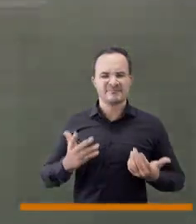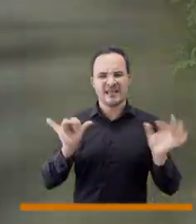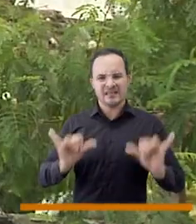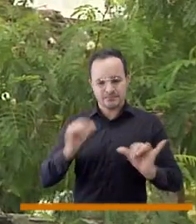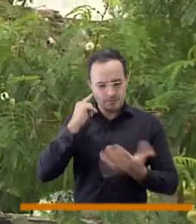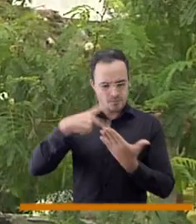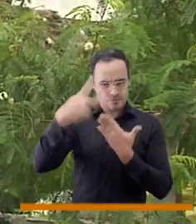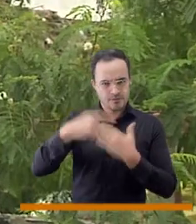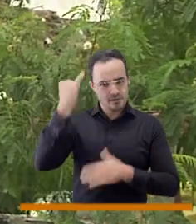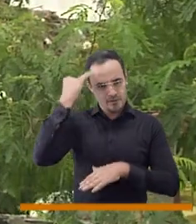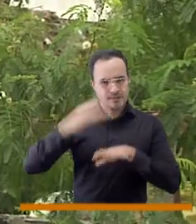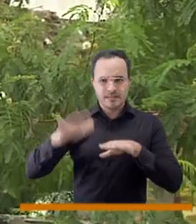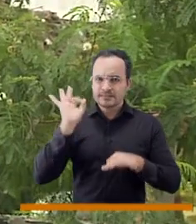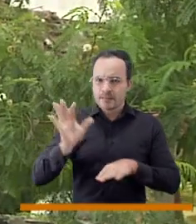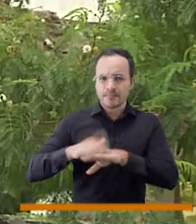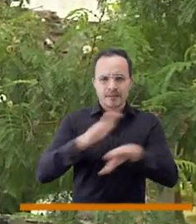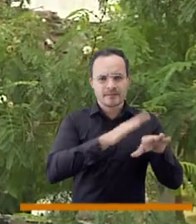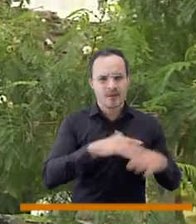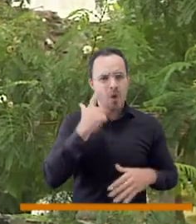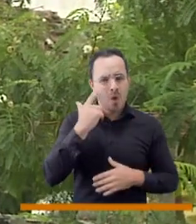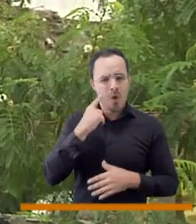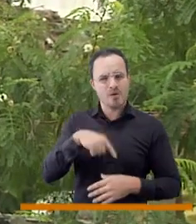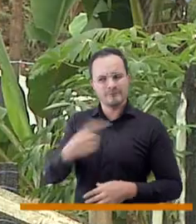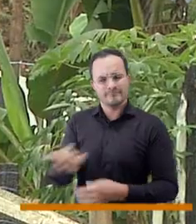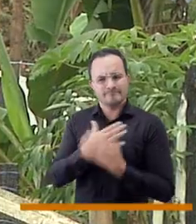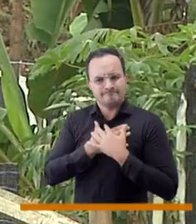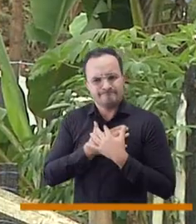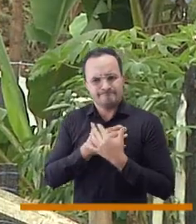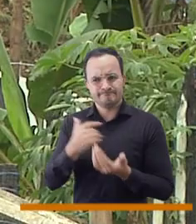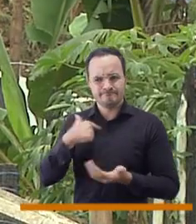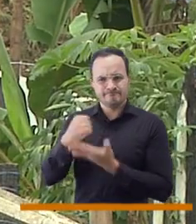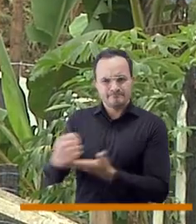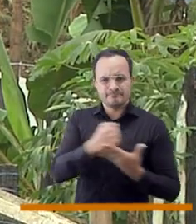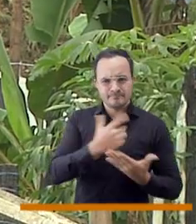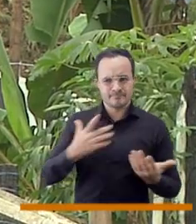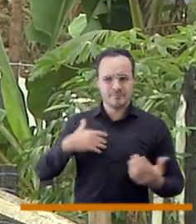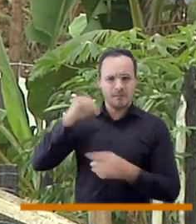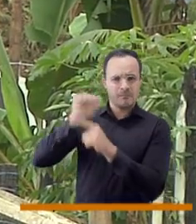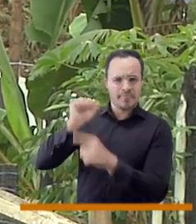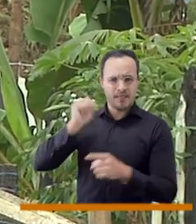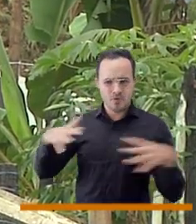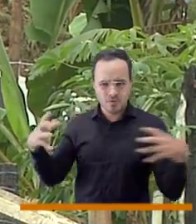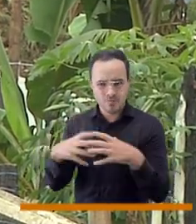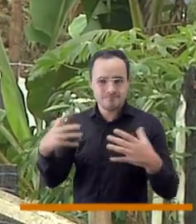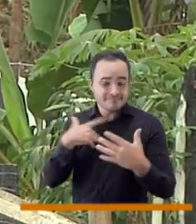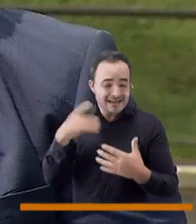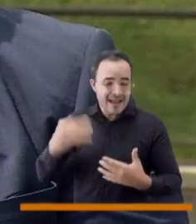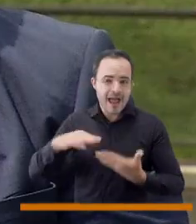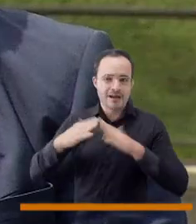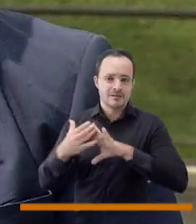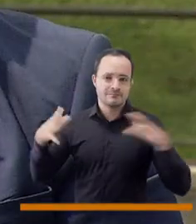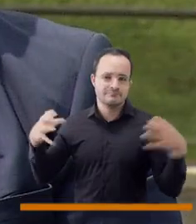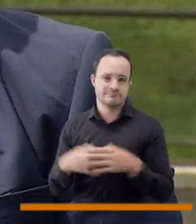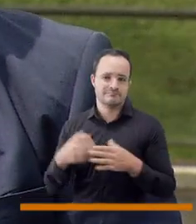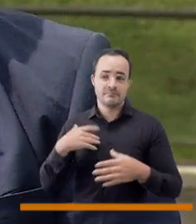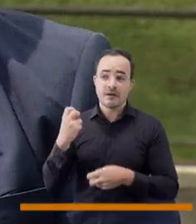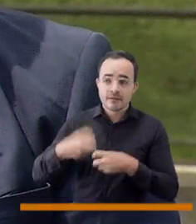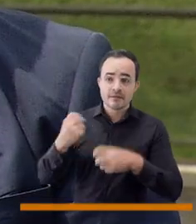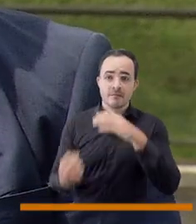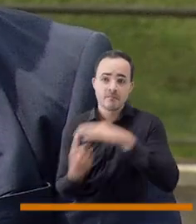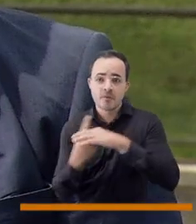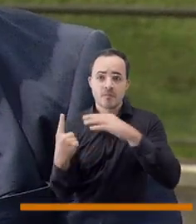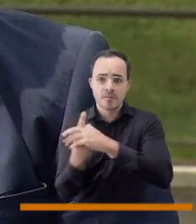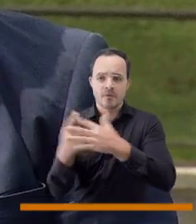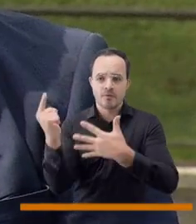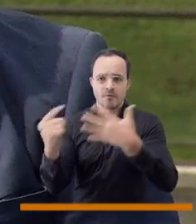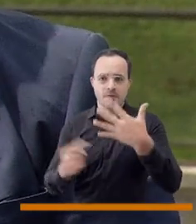Tuvía me importa, invitamos a esa solidaridad, invitamos ese acompañamiento, invitamos a sentir al otro para que entre todos pues seamos